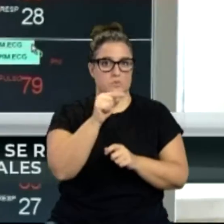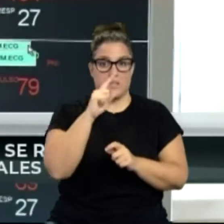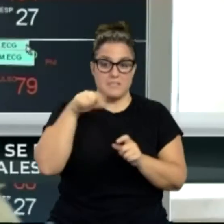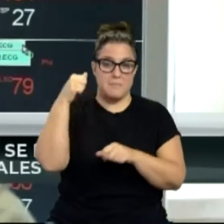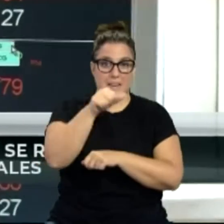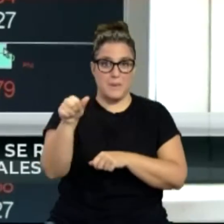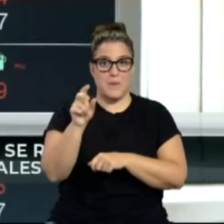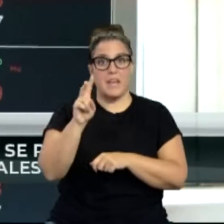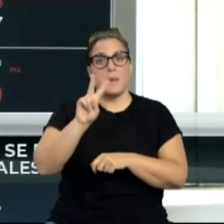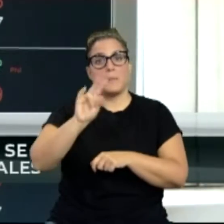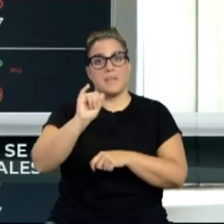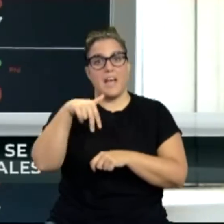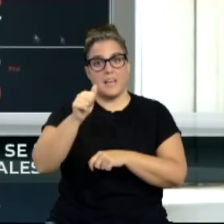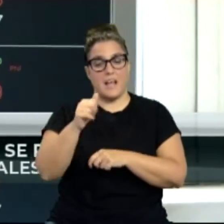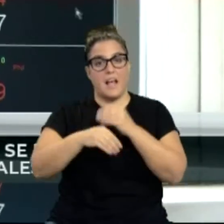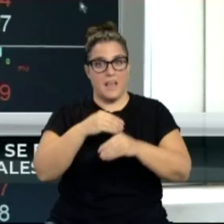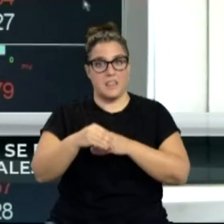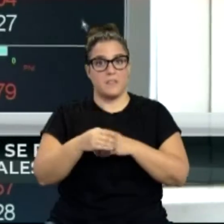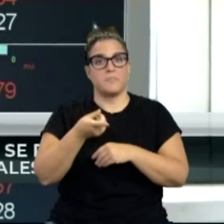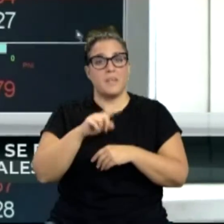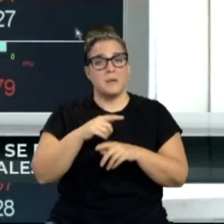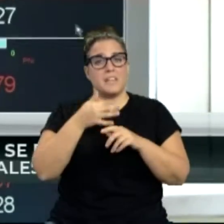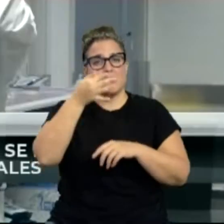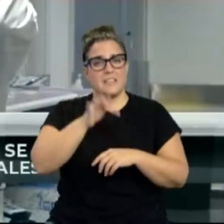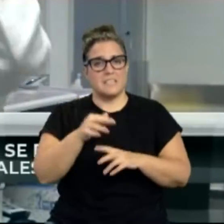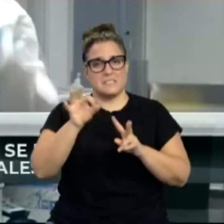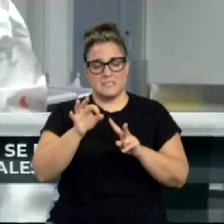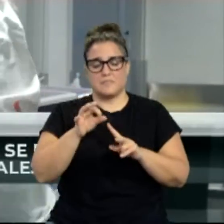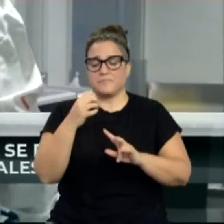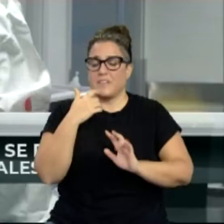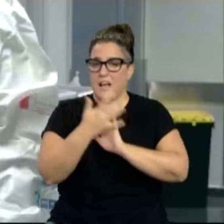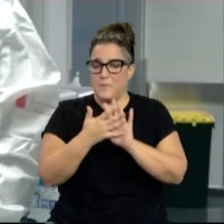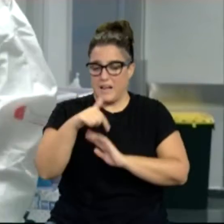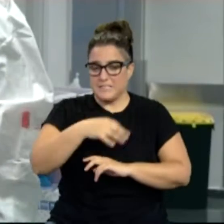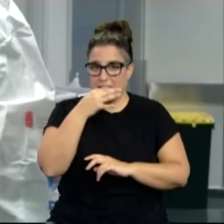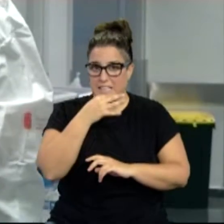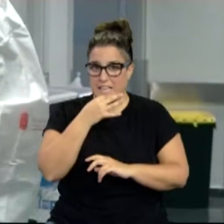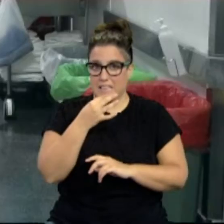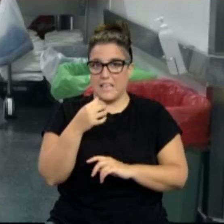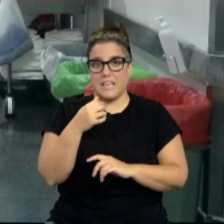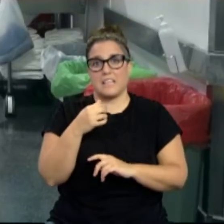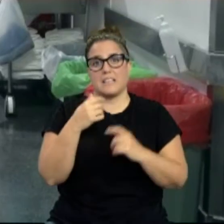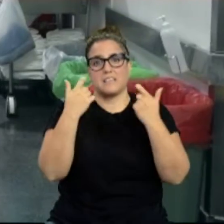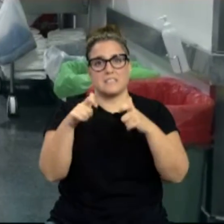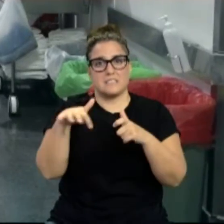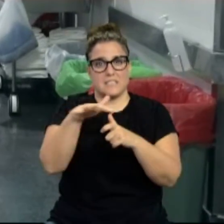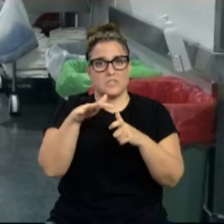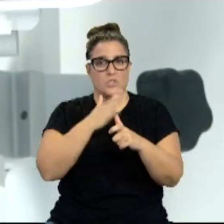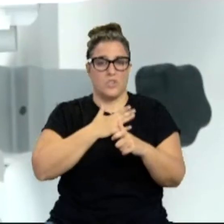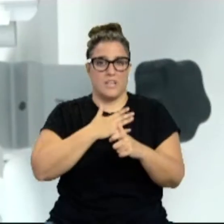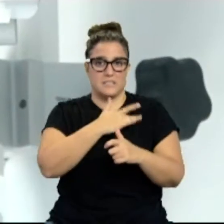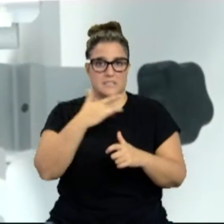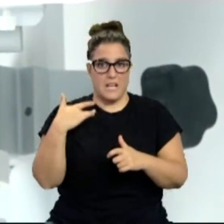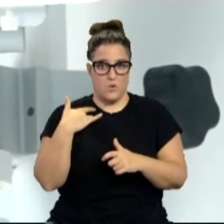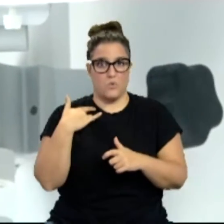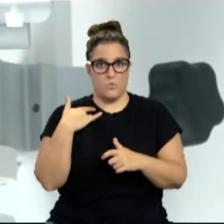test de antígenos de forma generalizada. Esta tarde además se tratará en la Intersectorial de Salud. ¿Cómo serán las próximas Navidades? Tras la medalla de oro